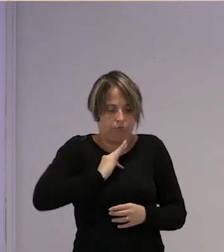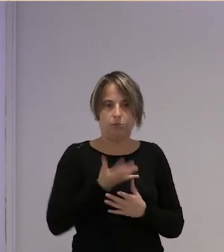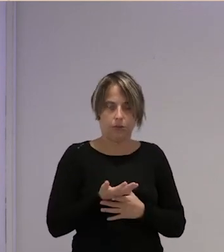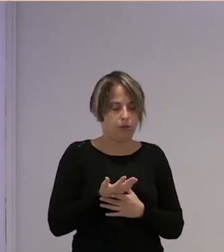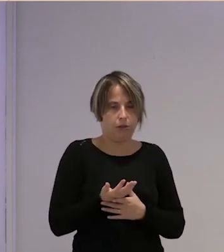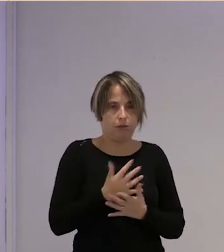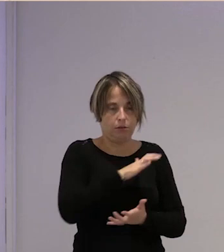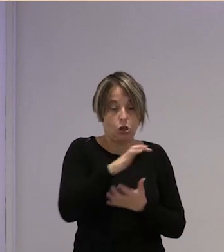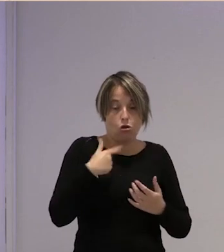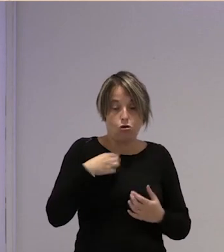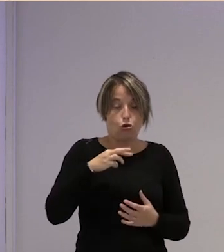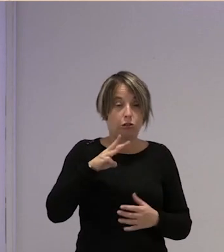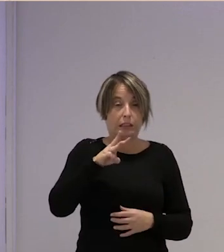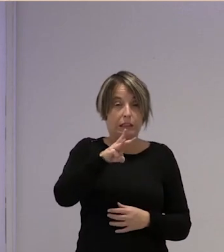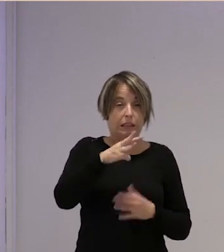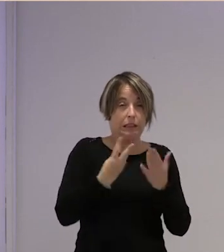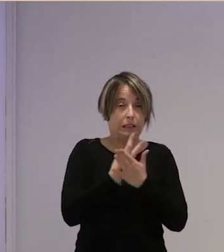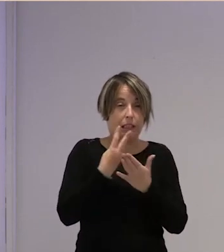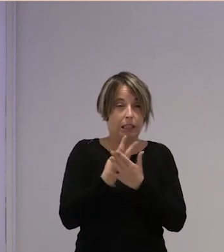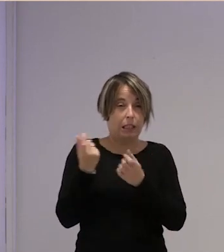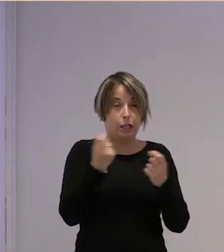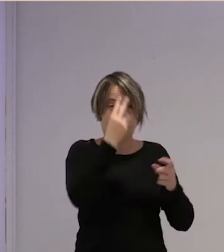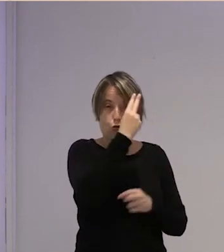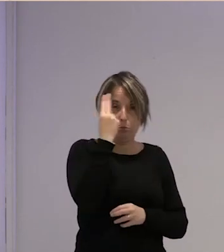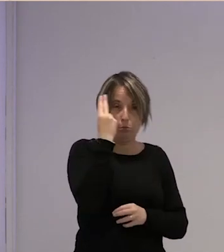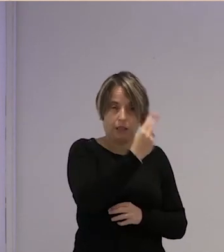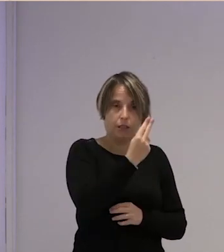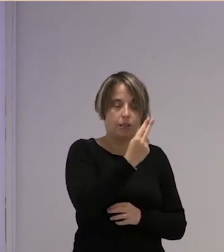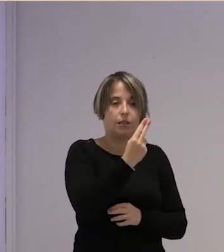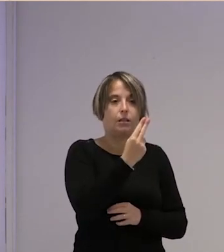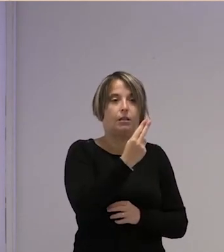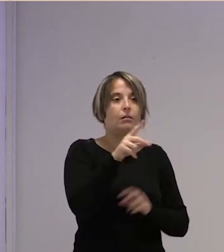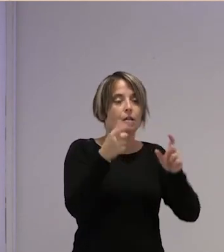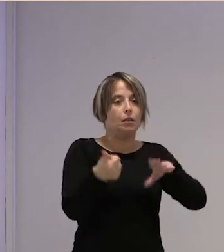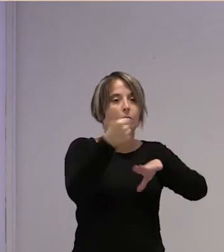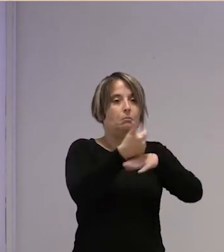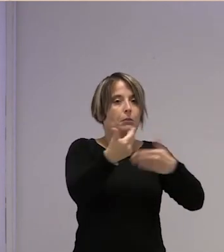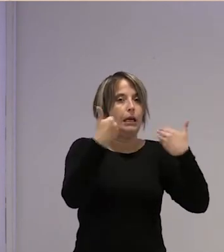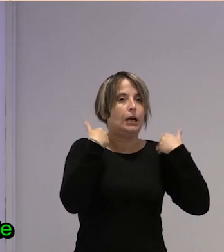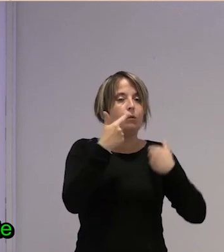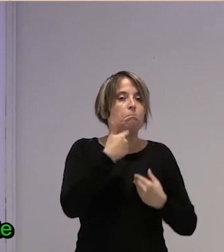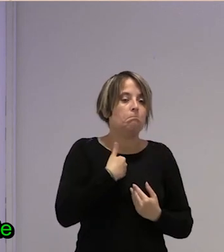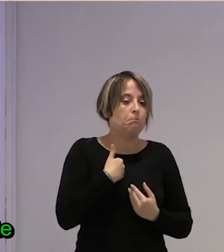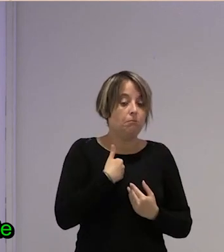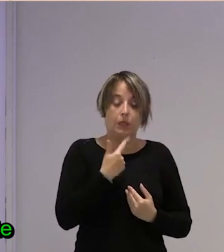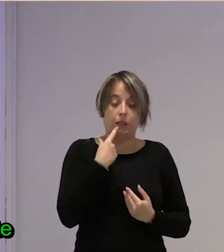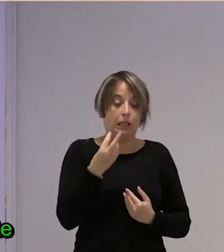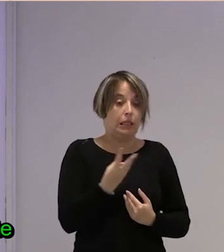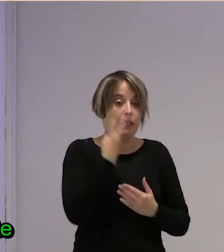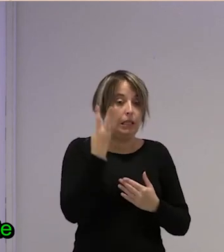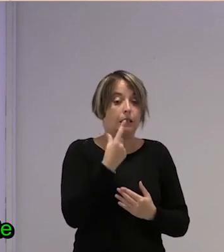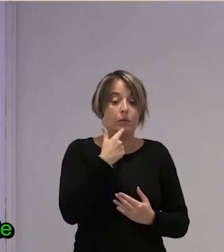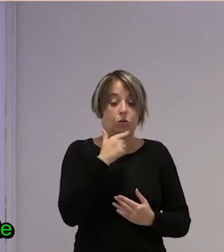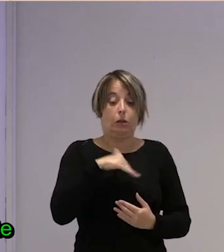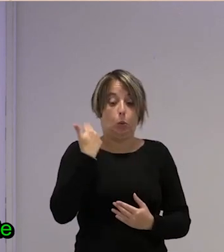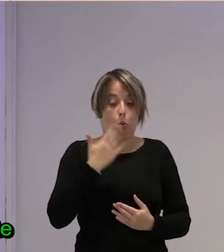odisea, vamos, yo estuve tres días ingresa en el hospital y me dijo el encargado que, vamos, el tercer día me dijo que como